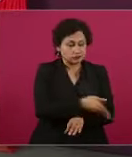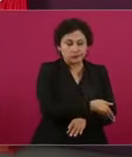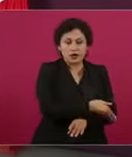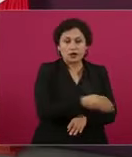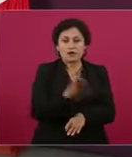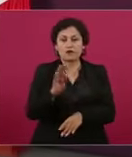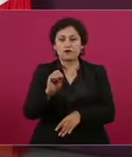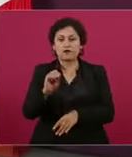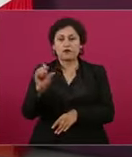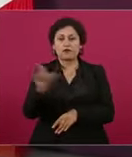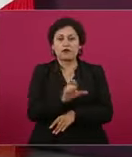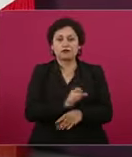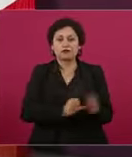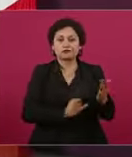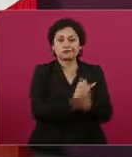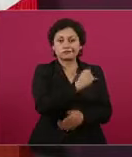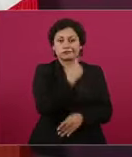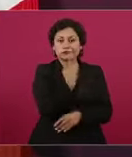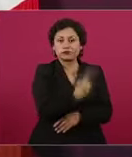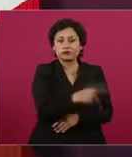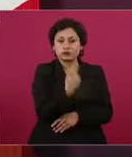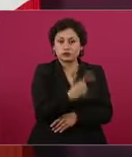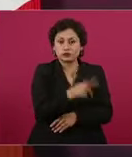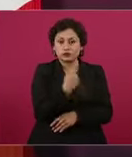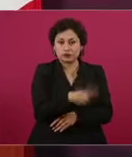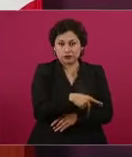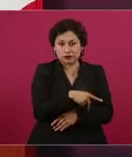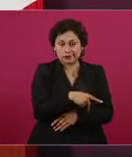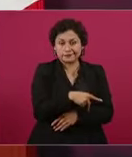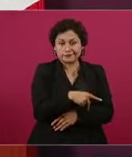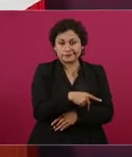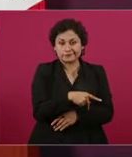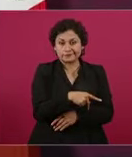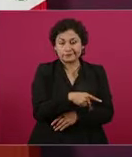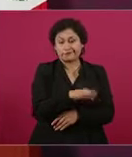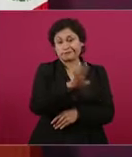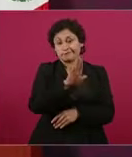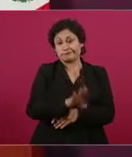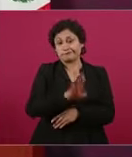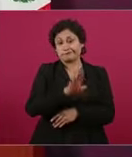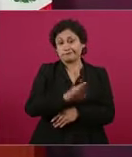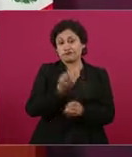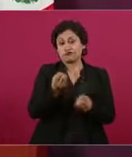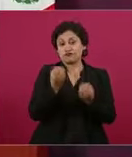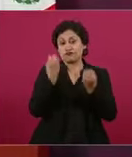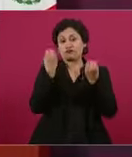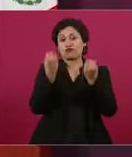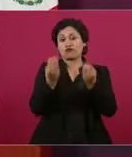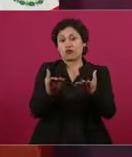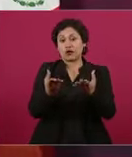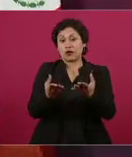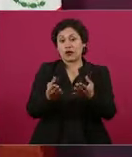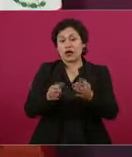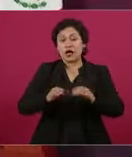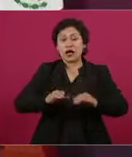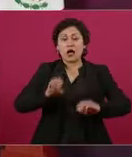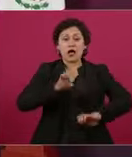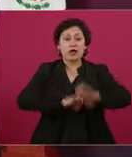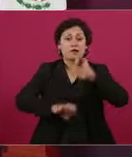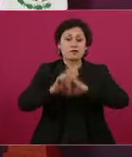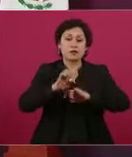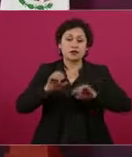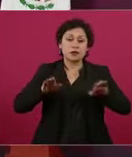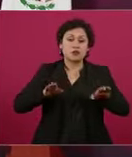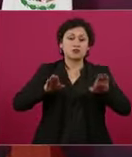de entregarle, casi regalarle mexicana de aviación a uno de sus allegados,